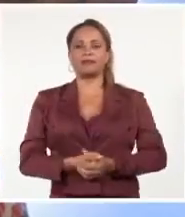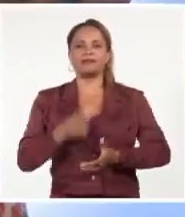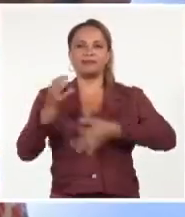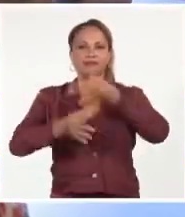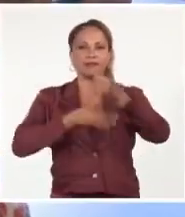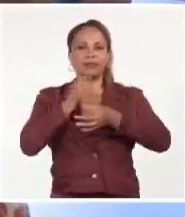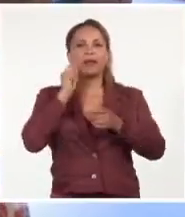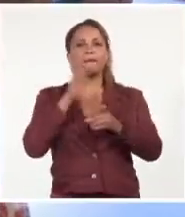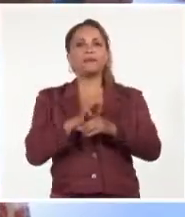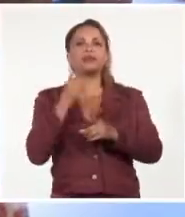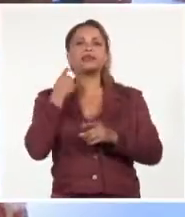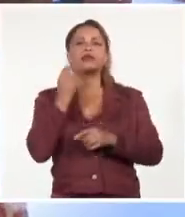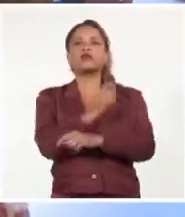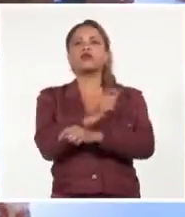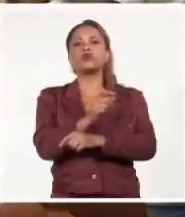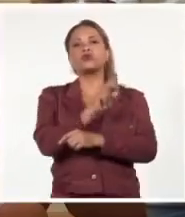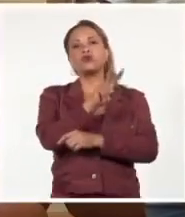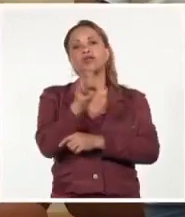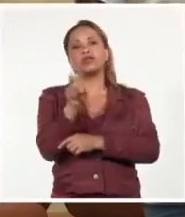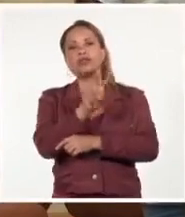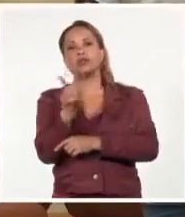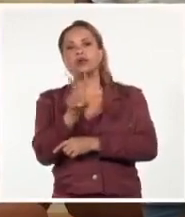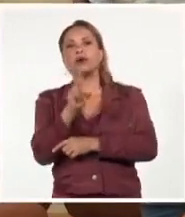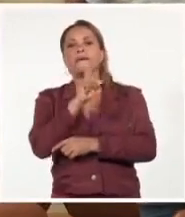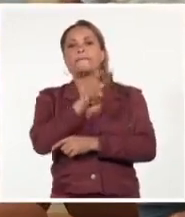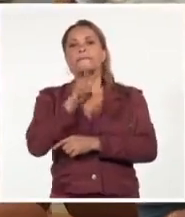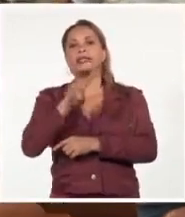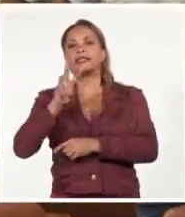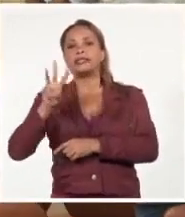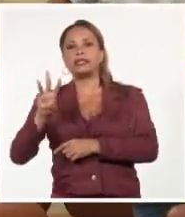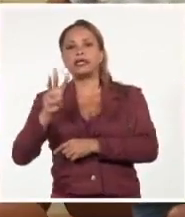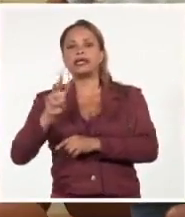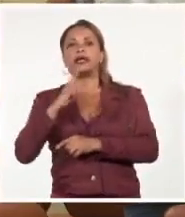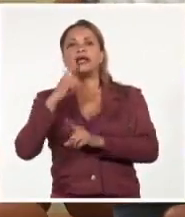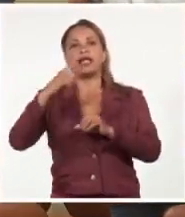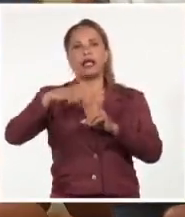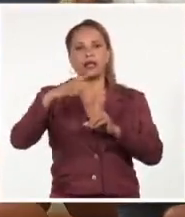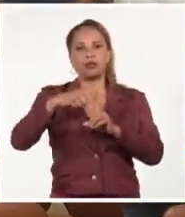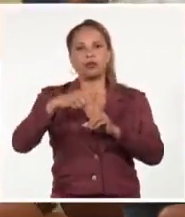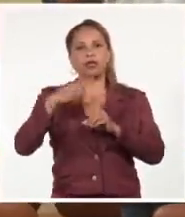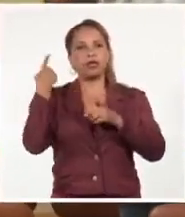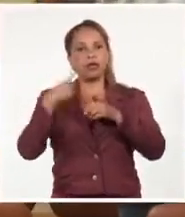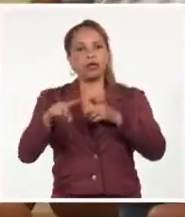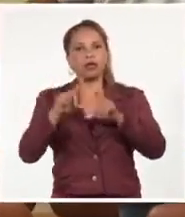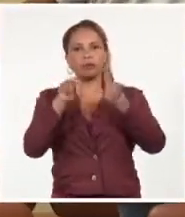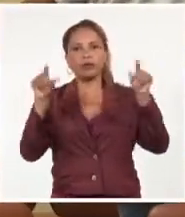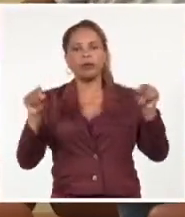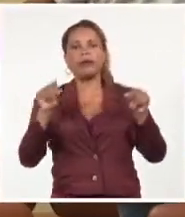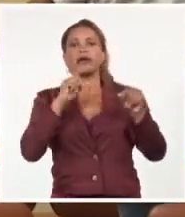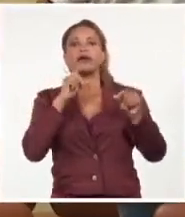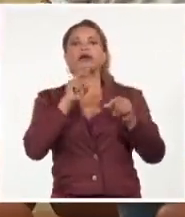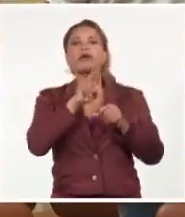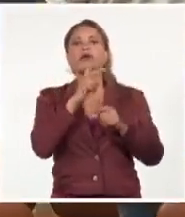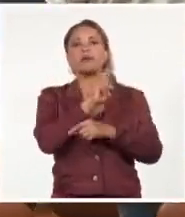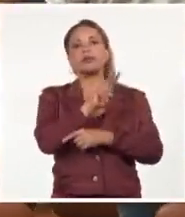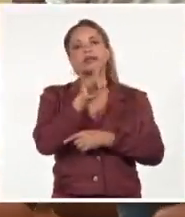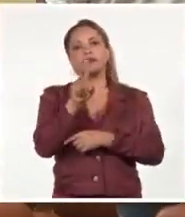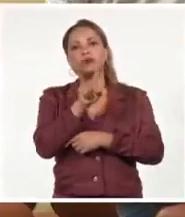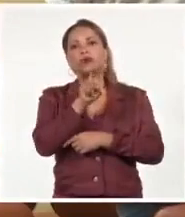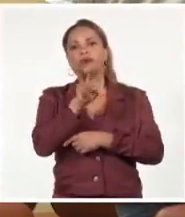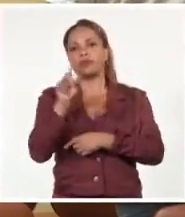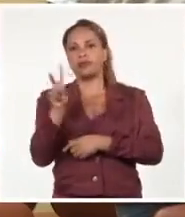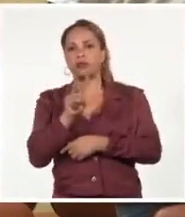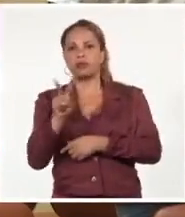el curso 22-23 en la provincia de Las Tunas y el resto del país reanuda el curso 21-22 con 10